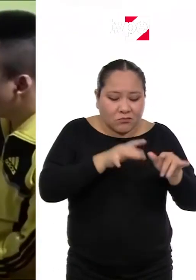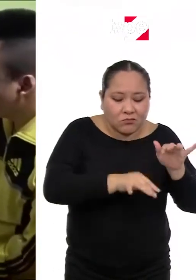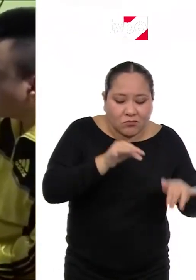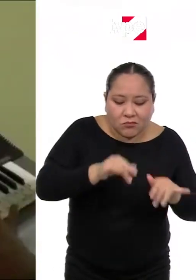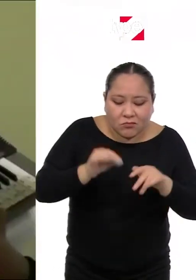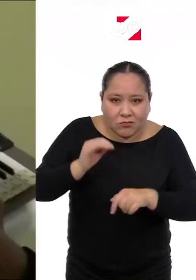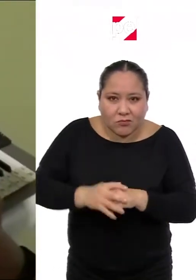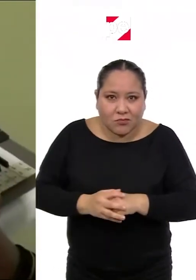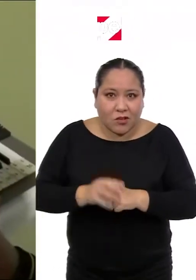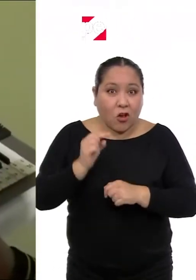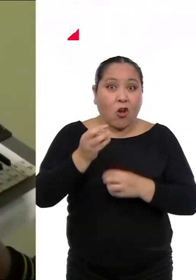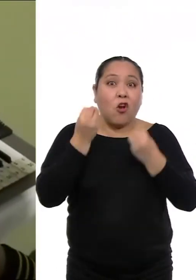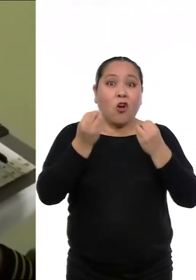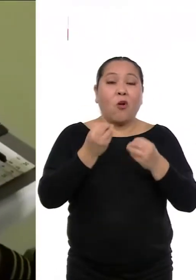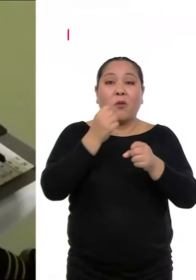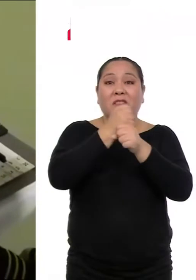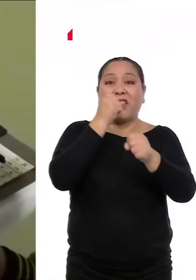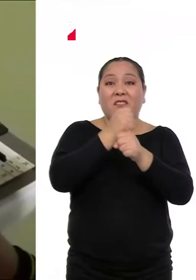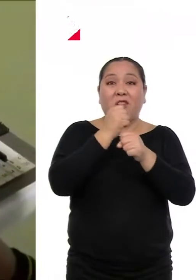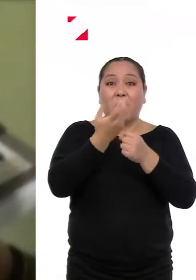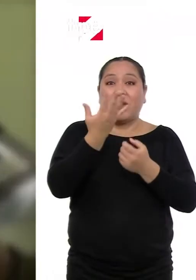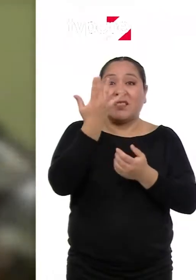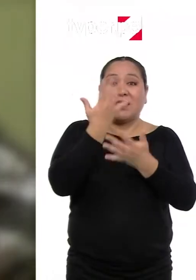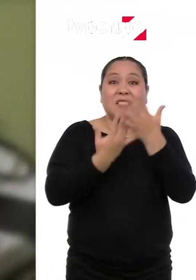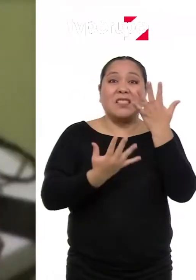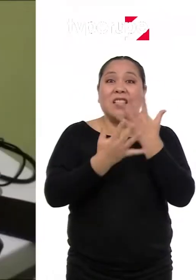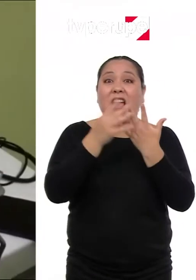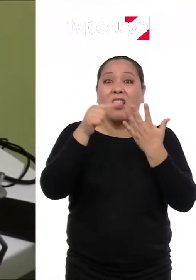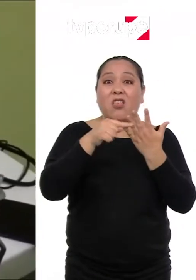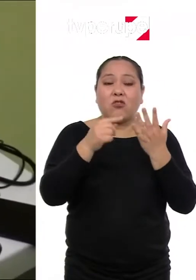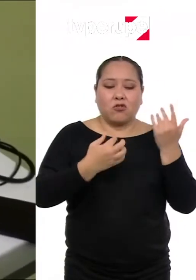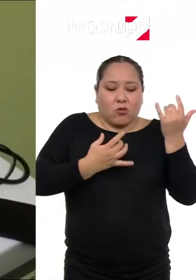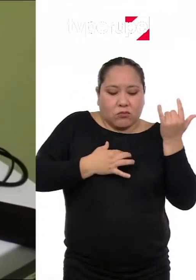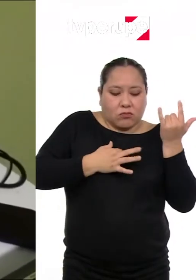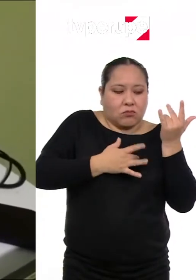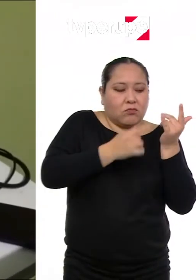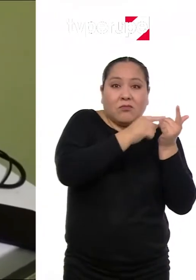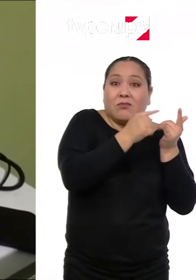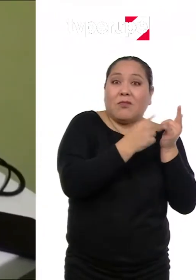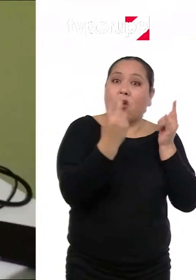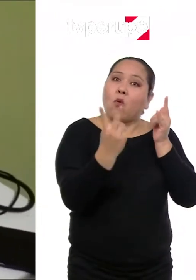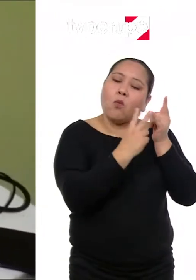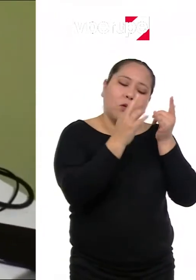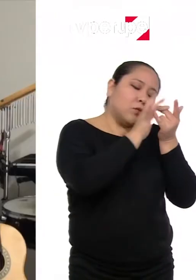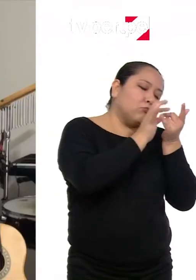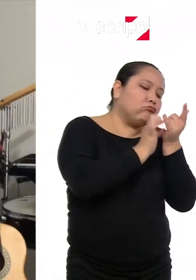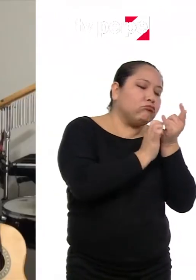electrónico, cómo ubico mis dedos con los pulso de guitarra.